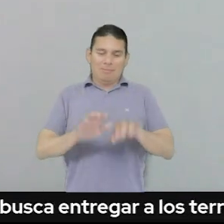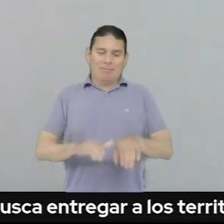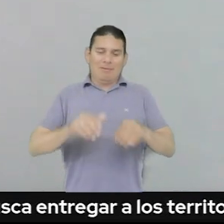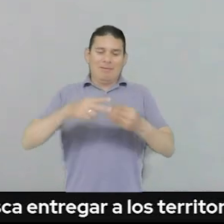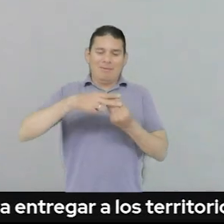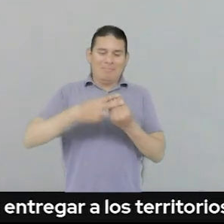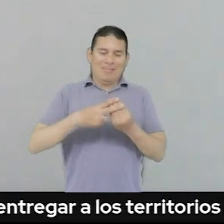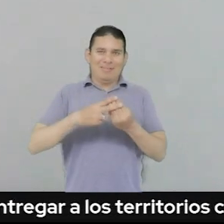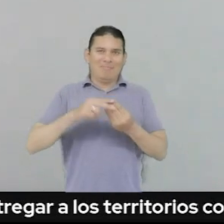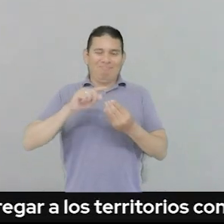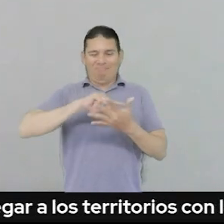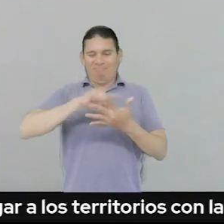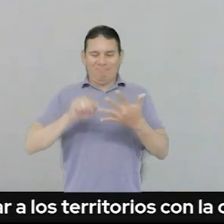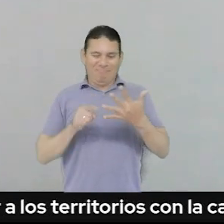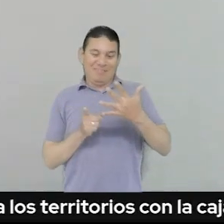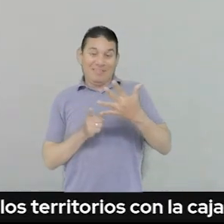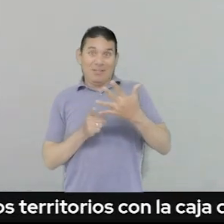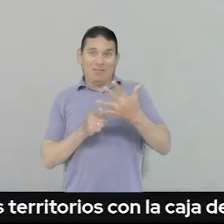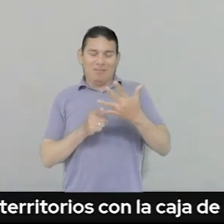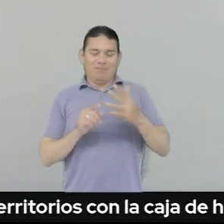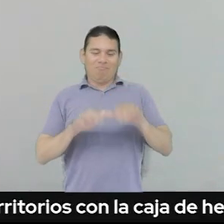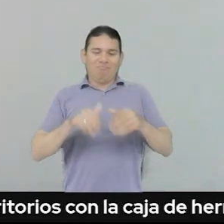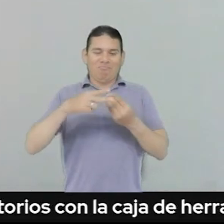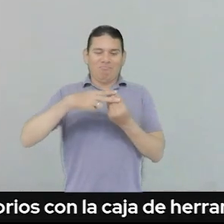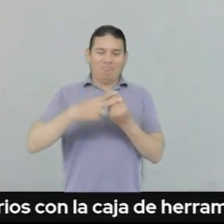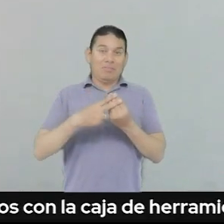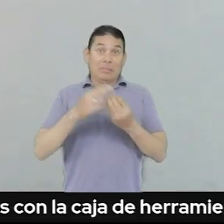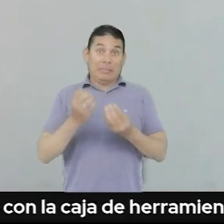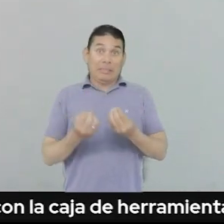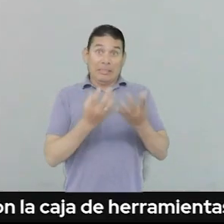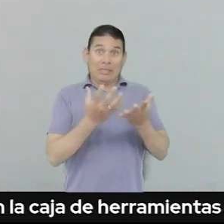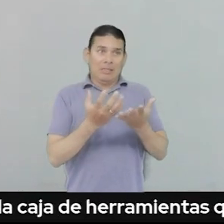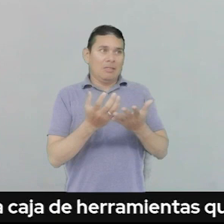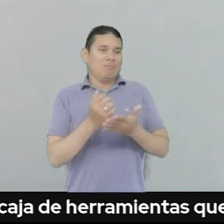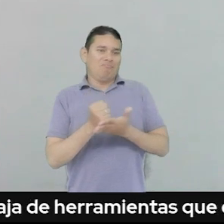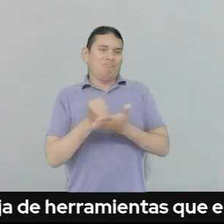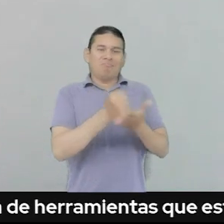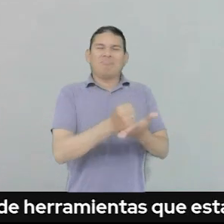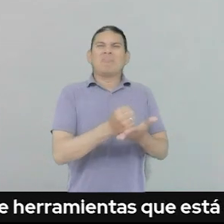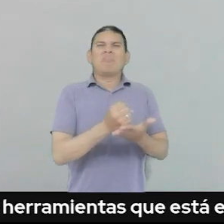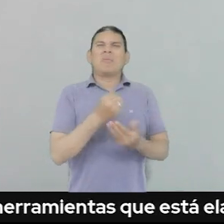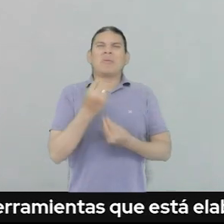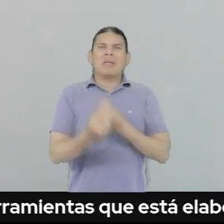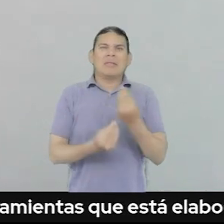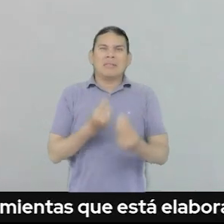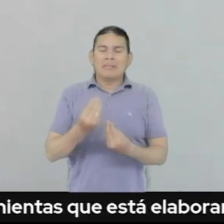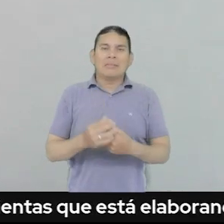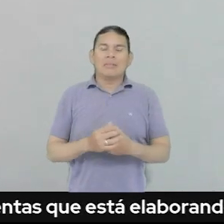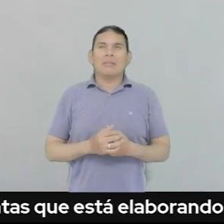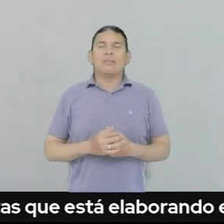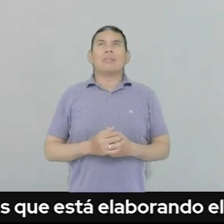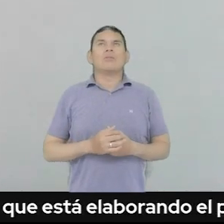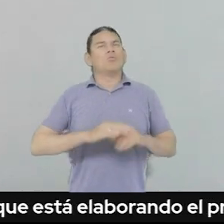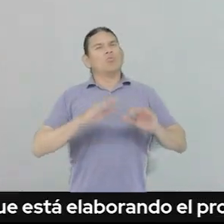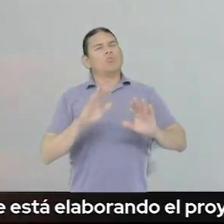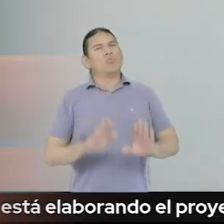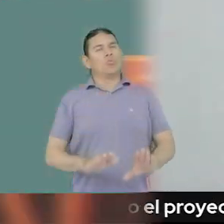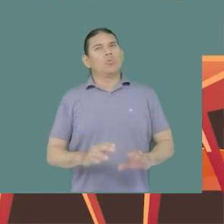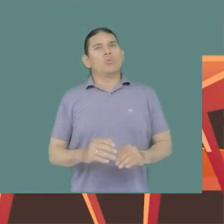el último elemento que tiene la caja de herramientas para el fortalecimiento del comité de discapacidad, sea, el quinto elemento sería,